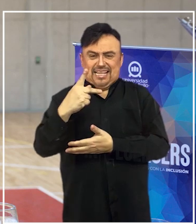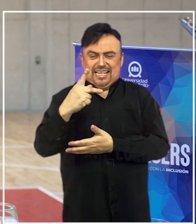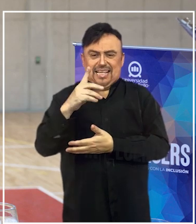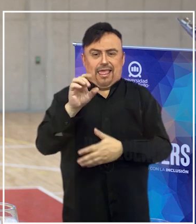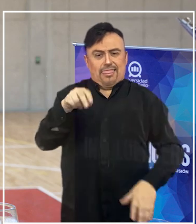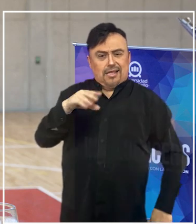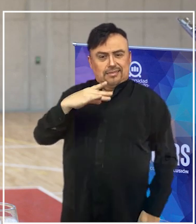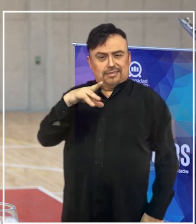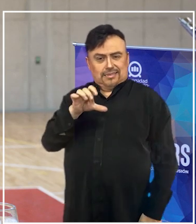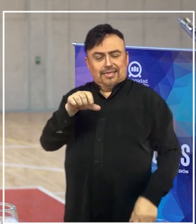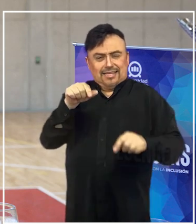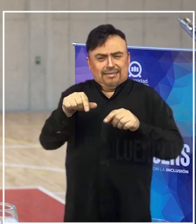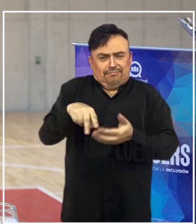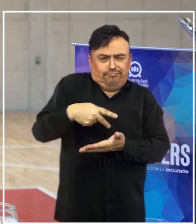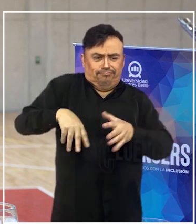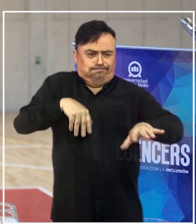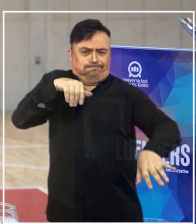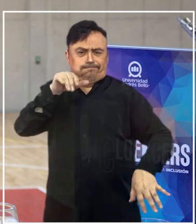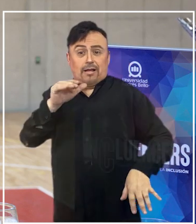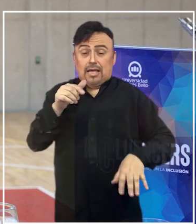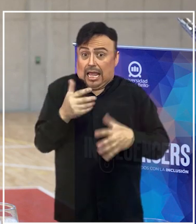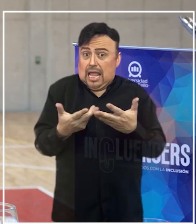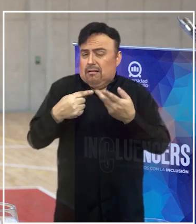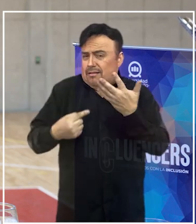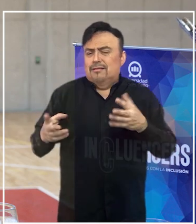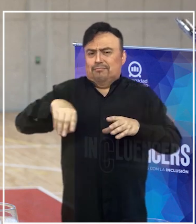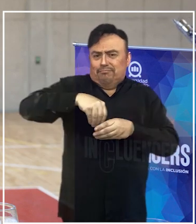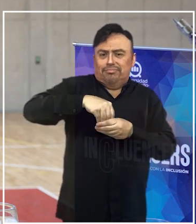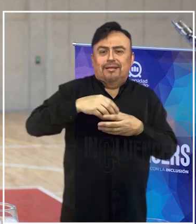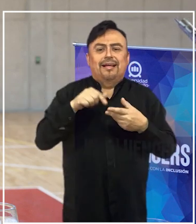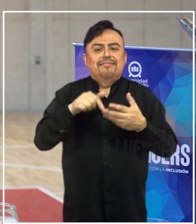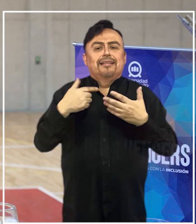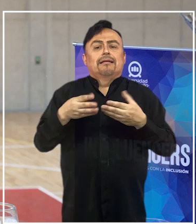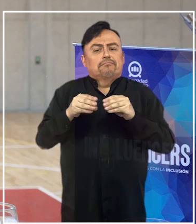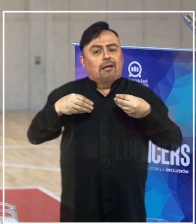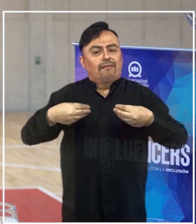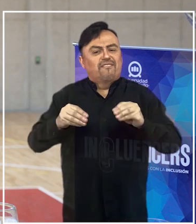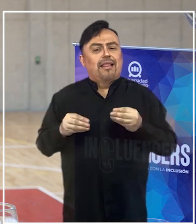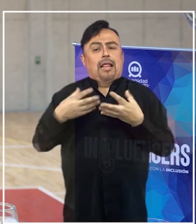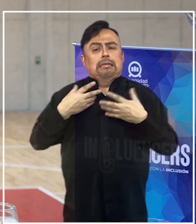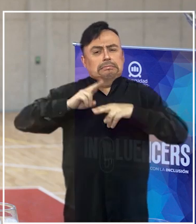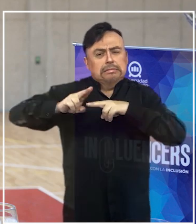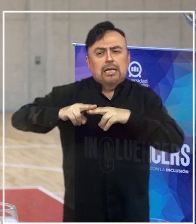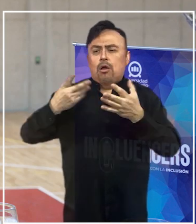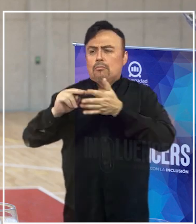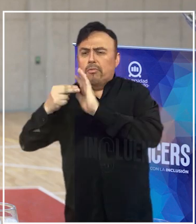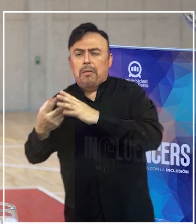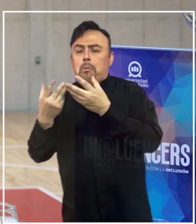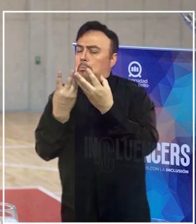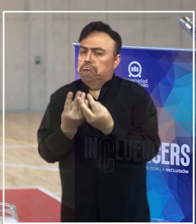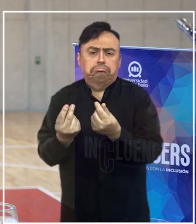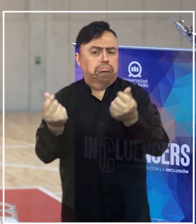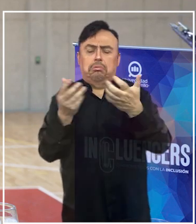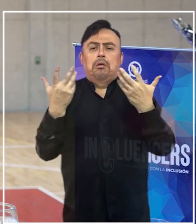así y creo que ya esa capacidad, esa flexibilidad para adecuarse, para resolver, creo que ya